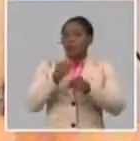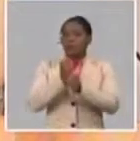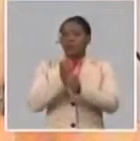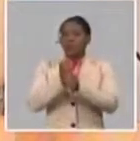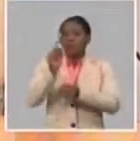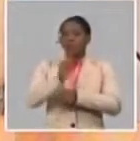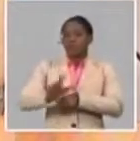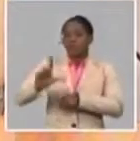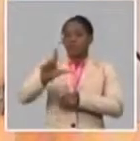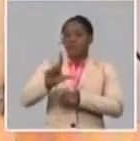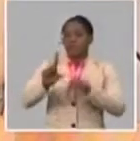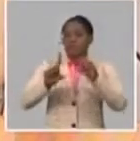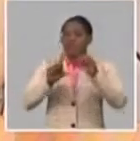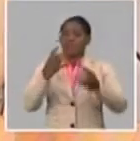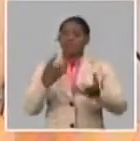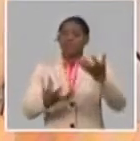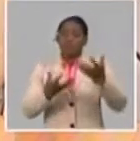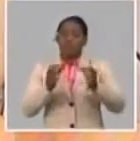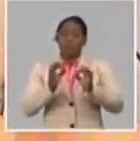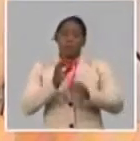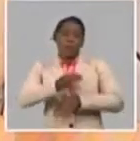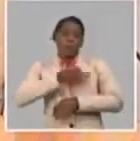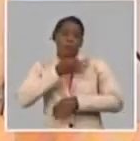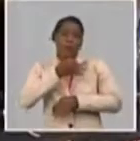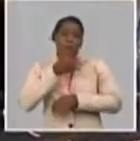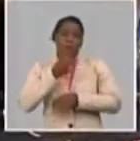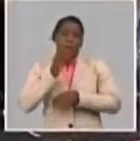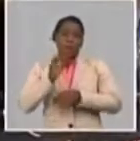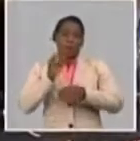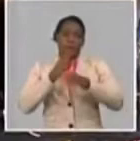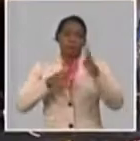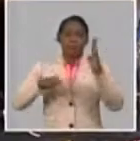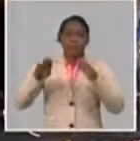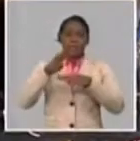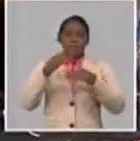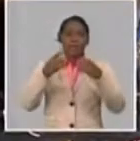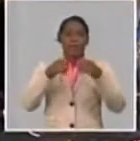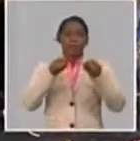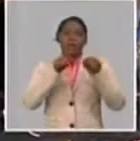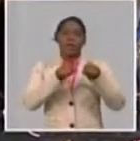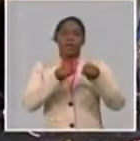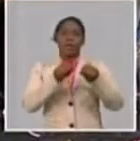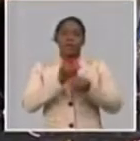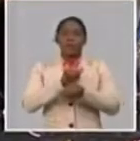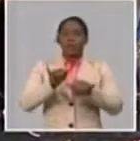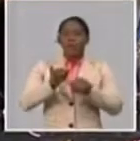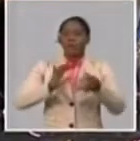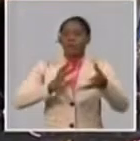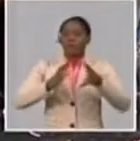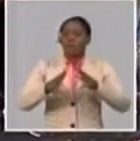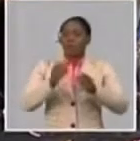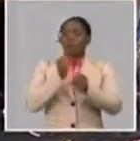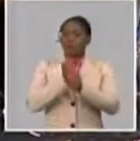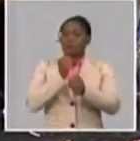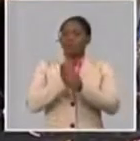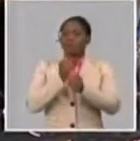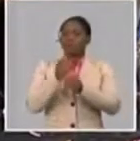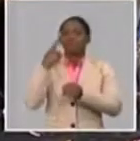Digamos, sin fuego, como explicaba la ministra, no tiene dificultad, pero sin fuego es pionero en Cuba, en este trabajo comunitario,